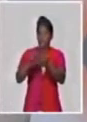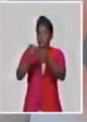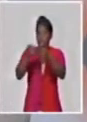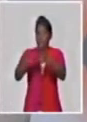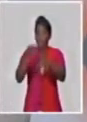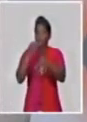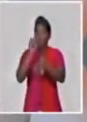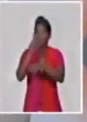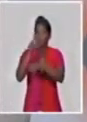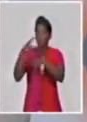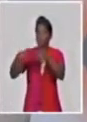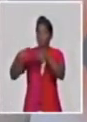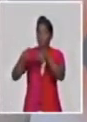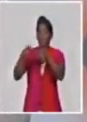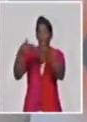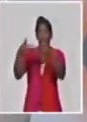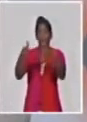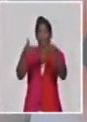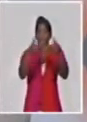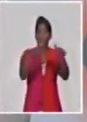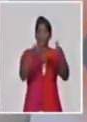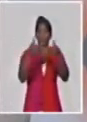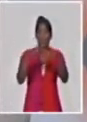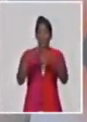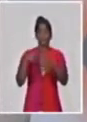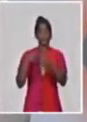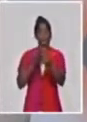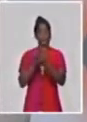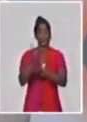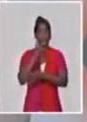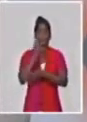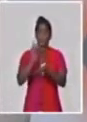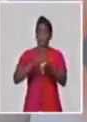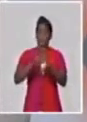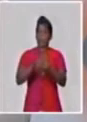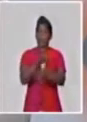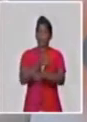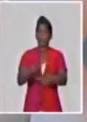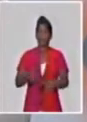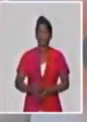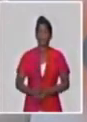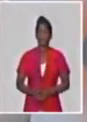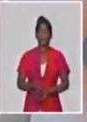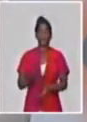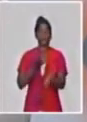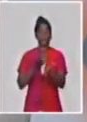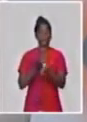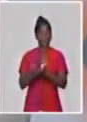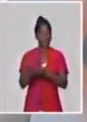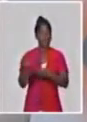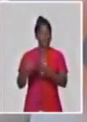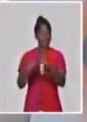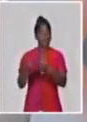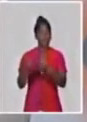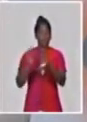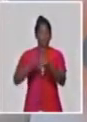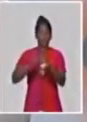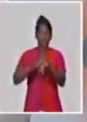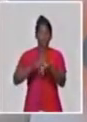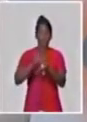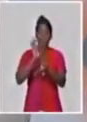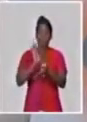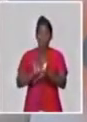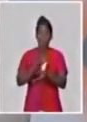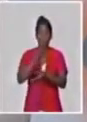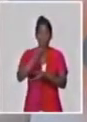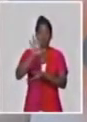% de los productos, incluyendo los que se distribuyen por ciclo. Se mantiene la comercialización del hipoclorito de sodio en las 152 unidades que